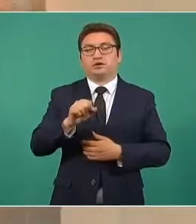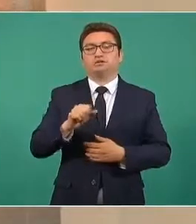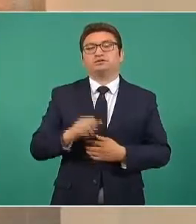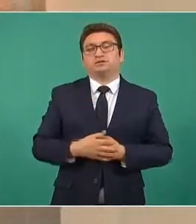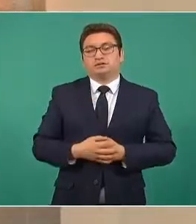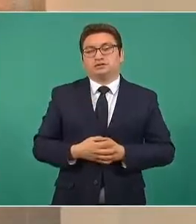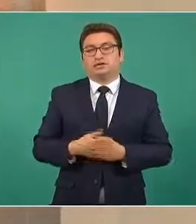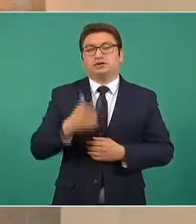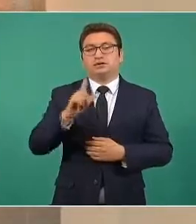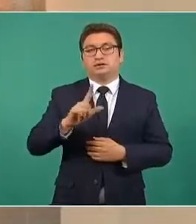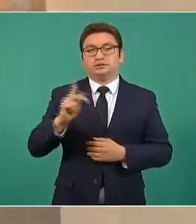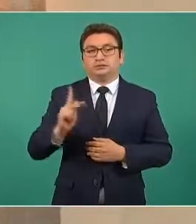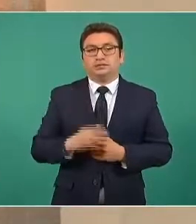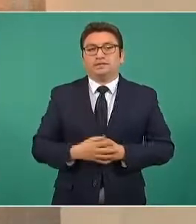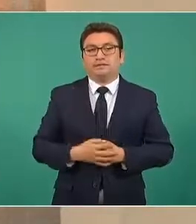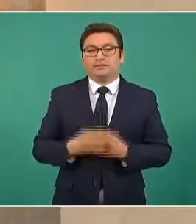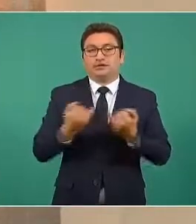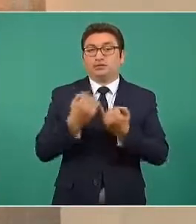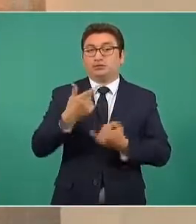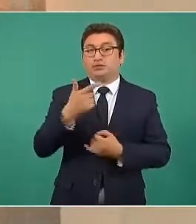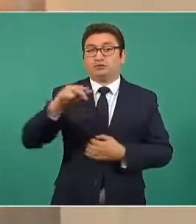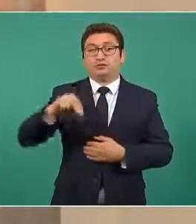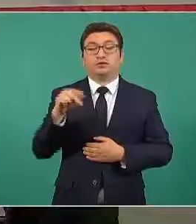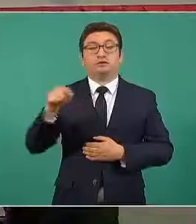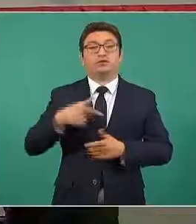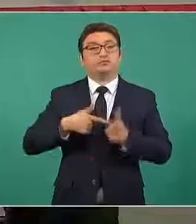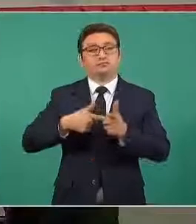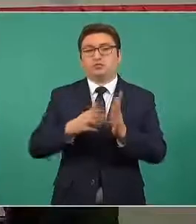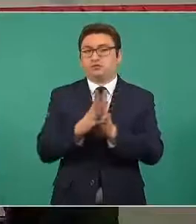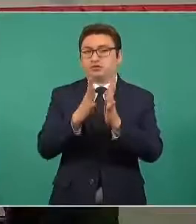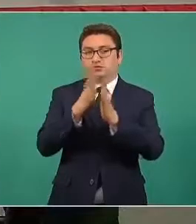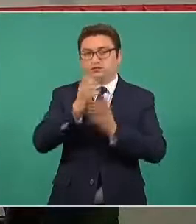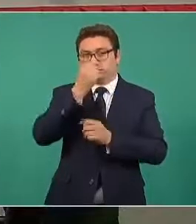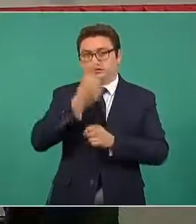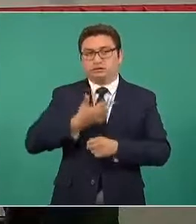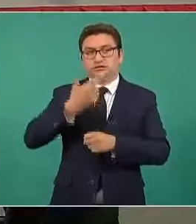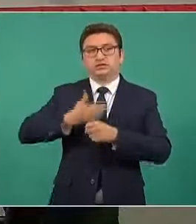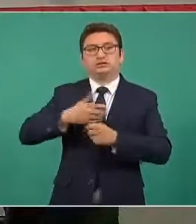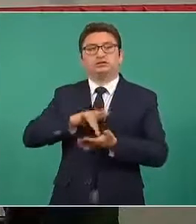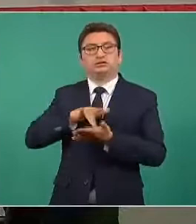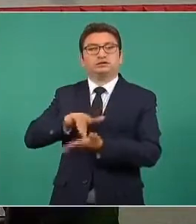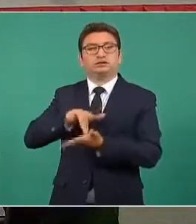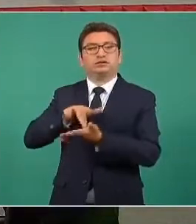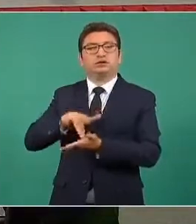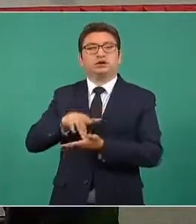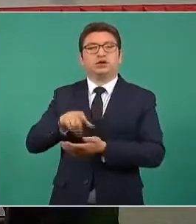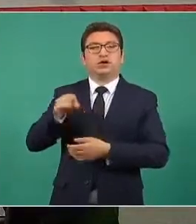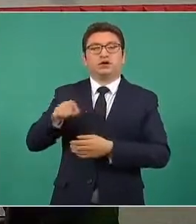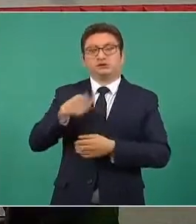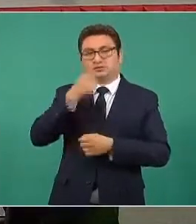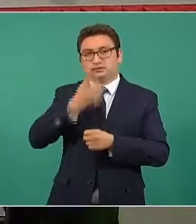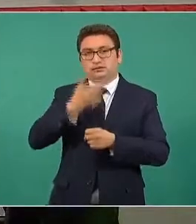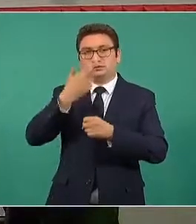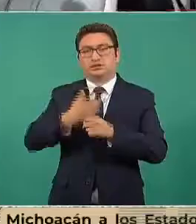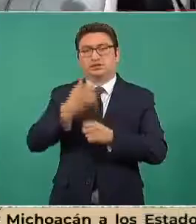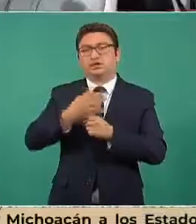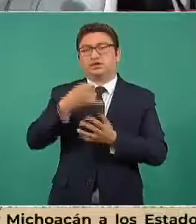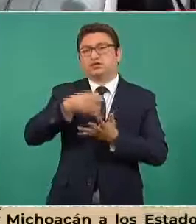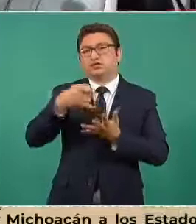La Guardia Nacional continúa participando en apoyo a la Secretaría de Agricultura y